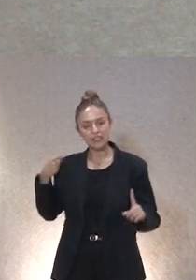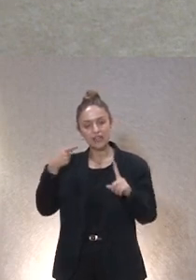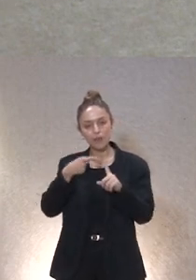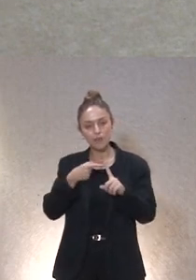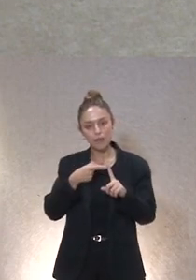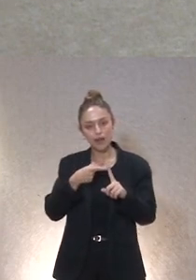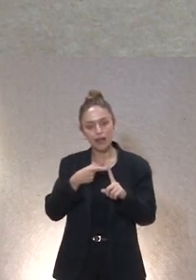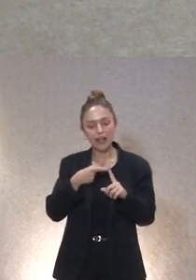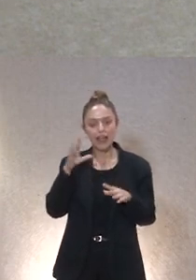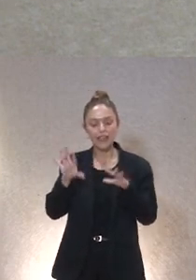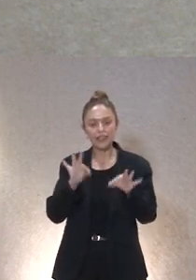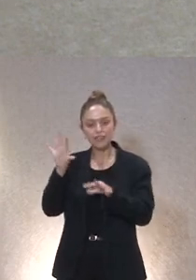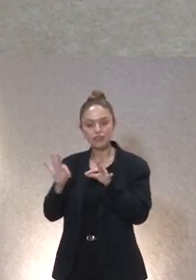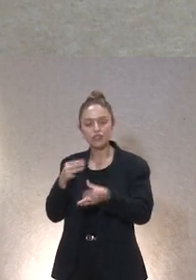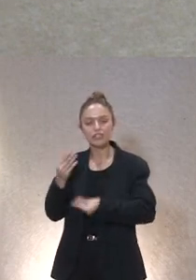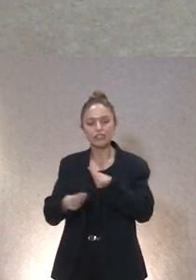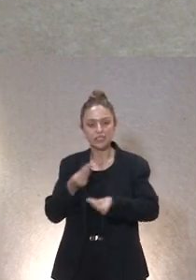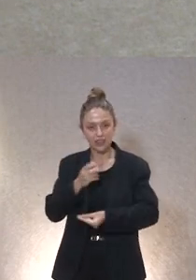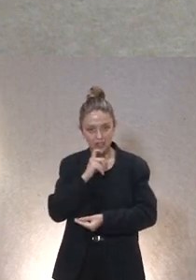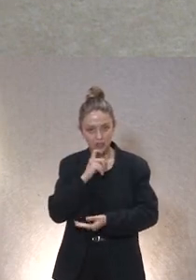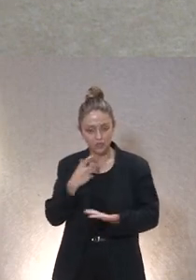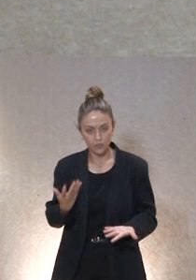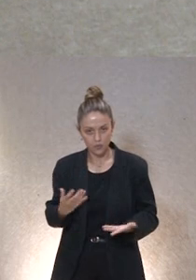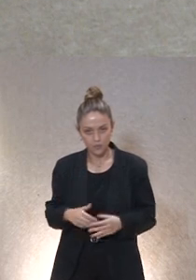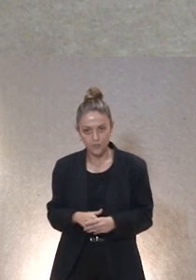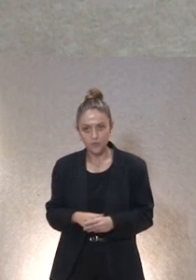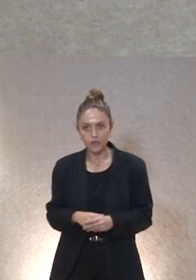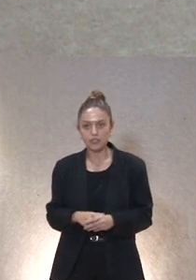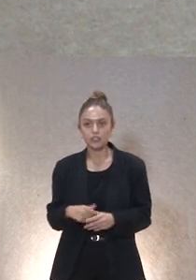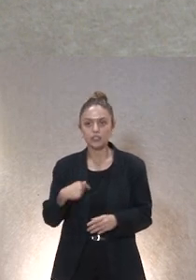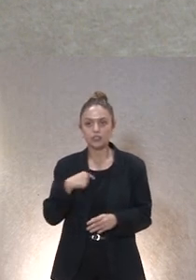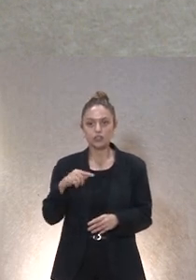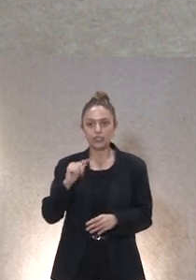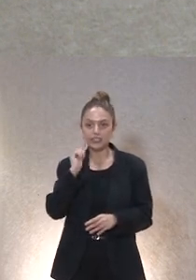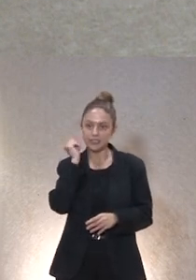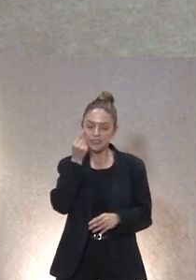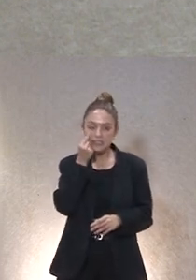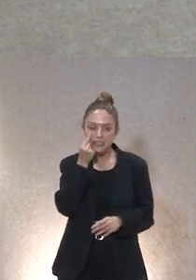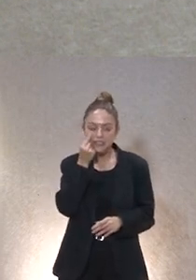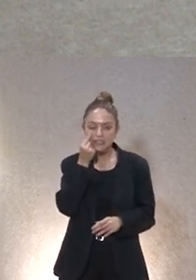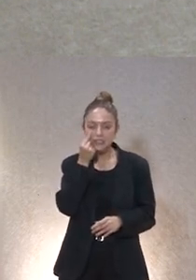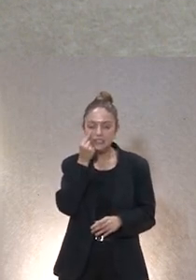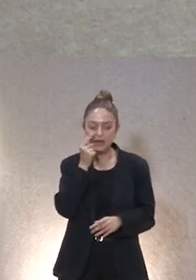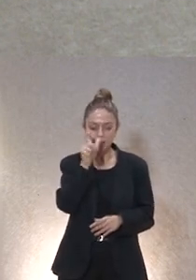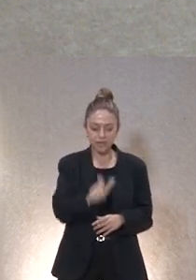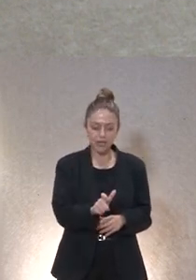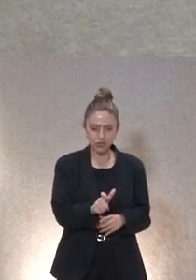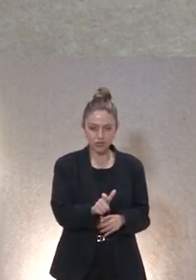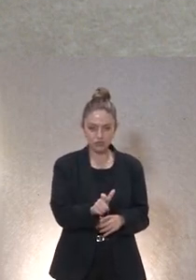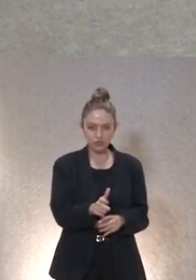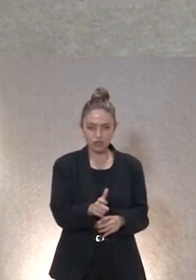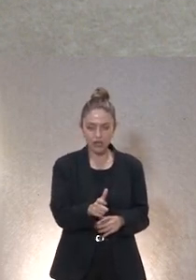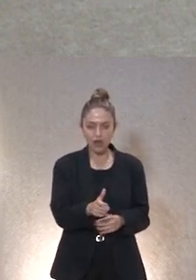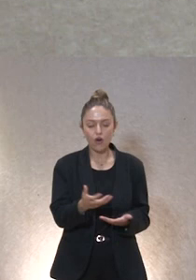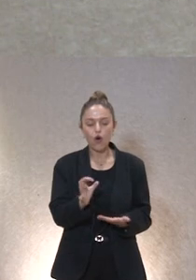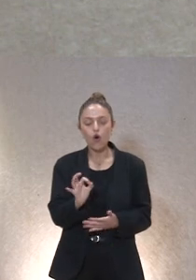se elaboran las decisiones es decir cómo podemos detectar la decisión de una persona gravemente afectada o